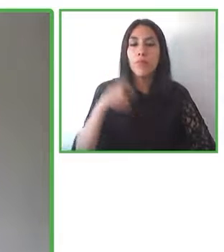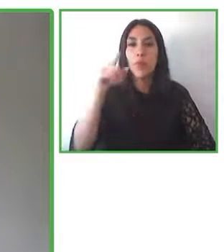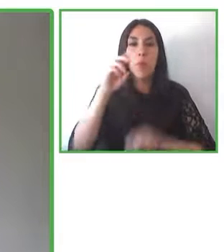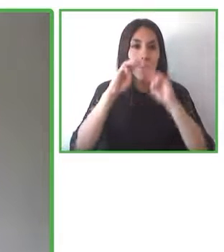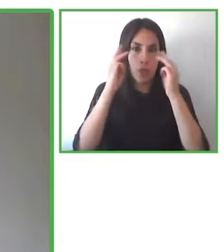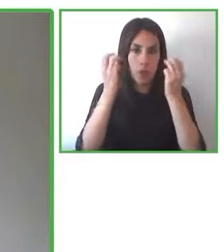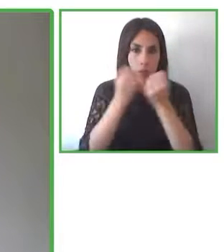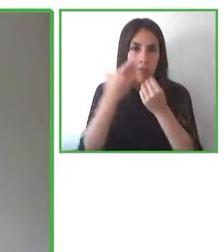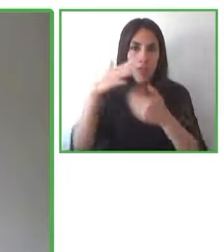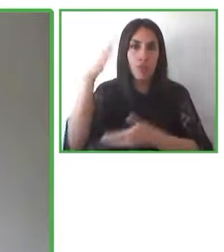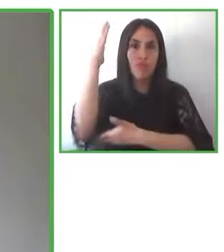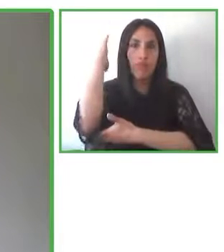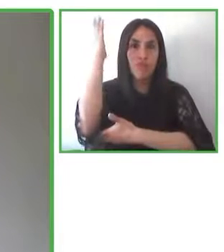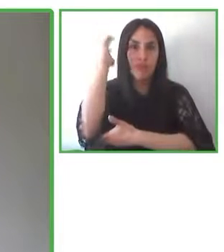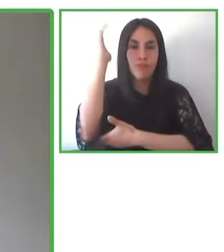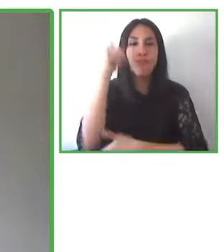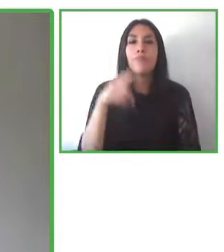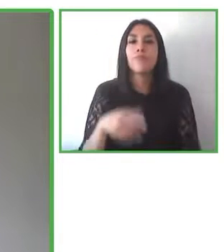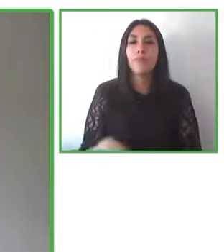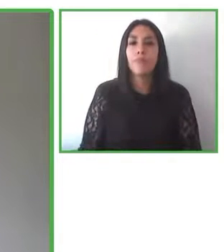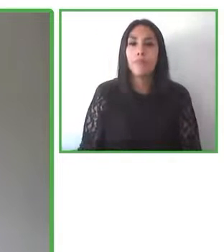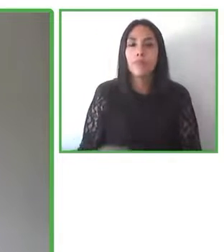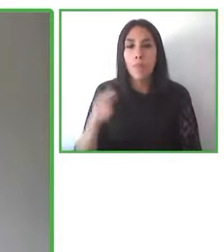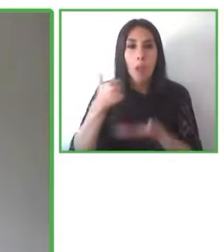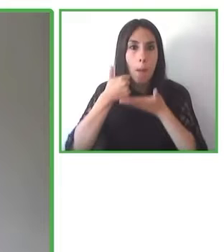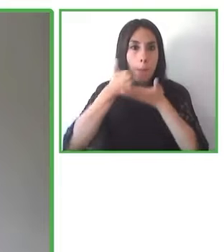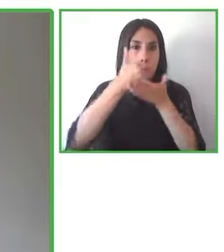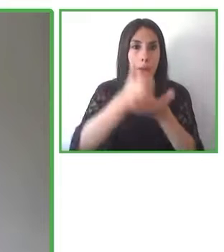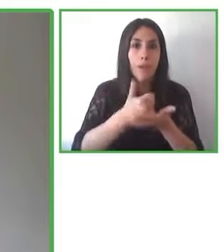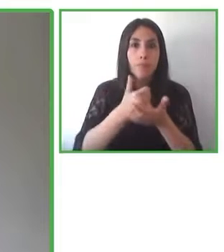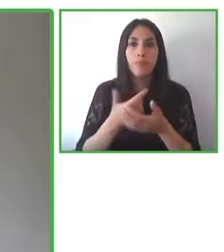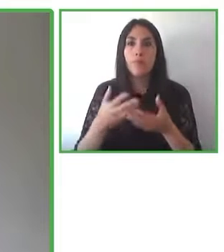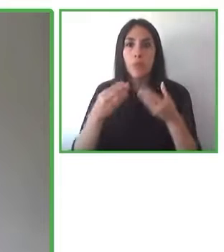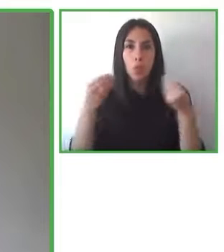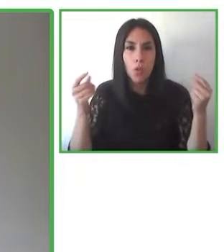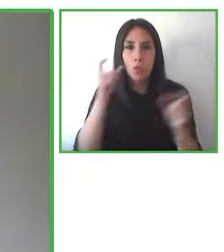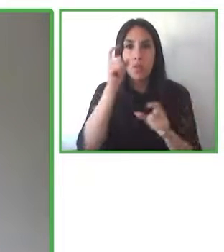mucho profesional adelante Gala te escuchamos